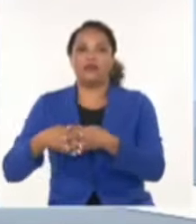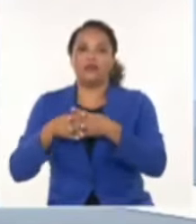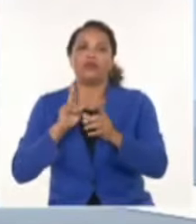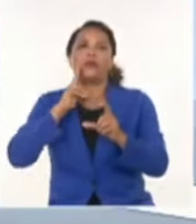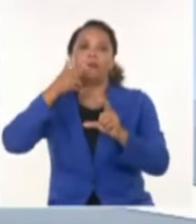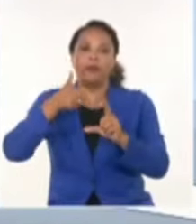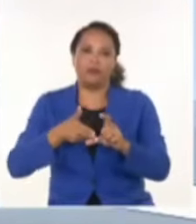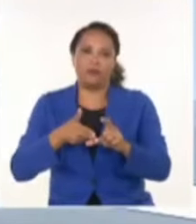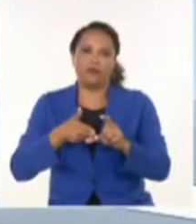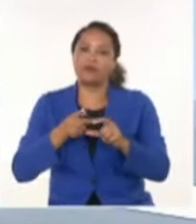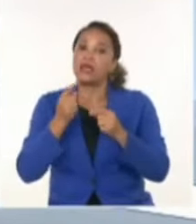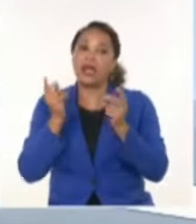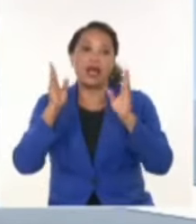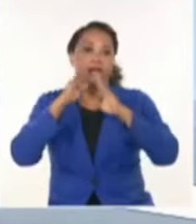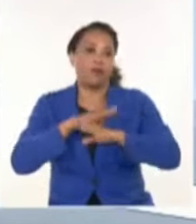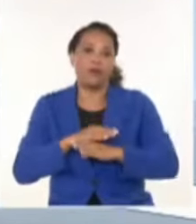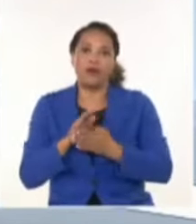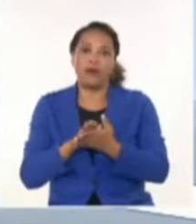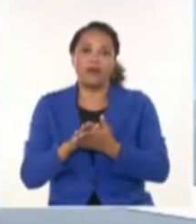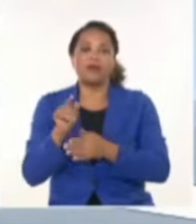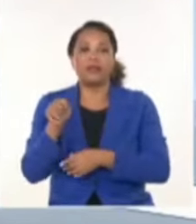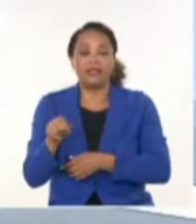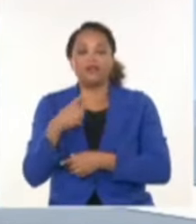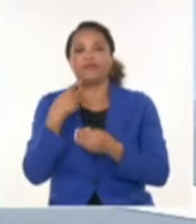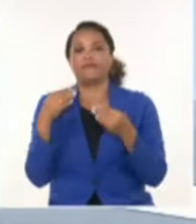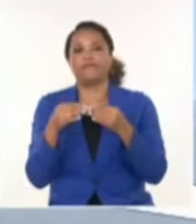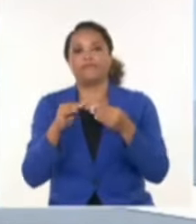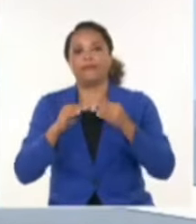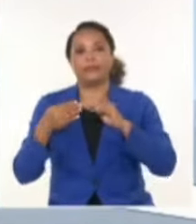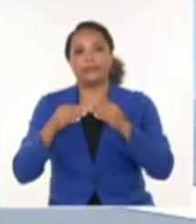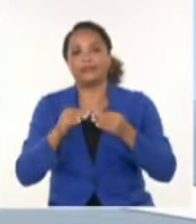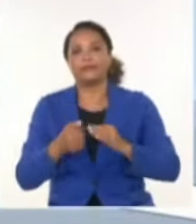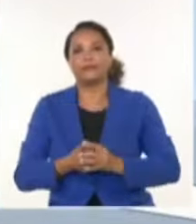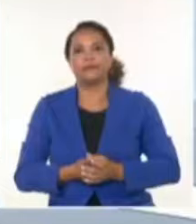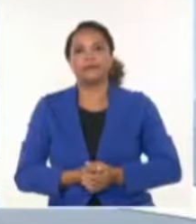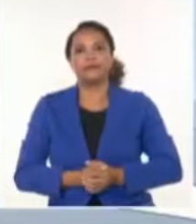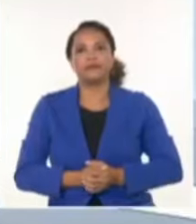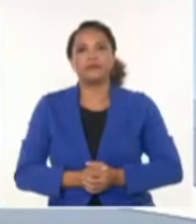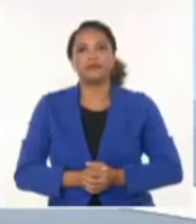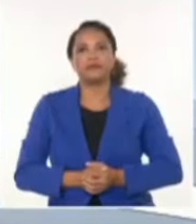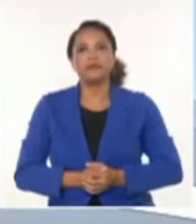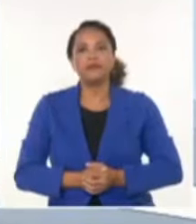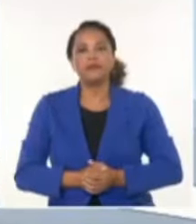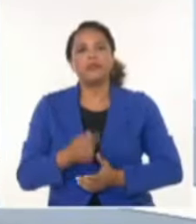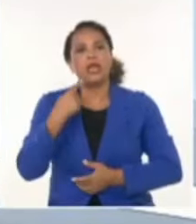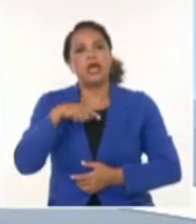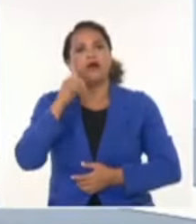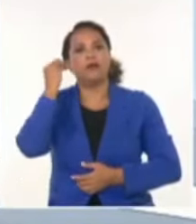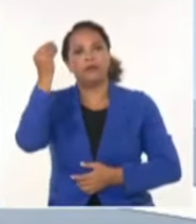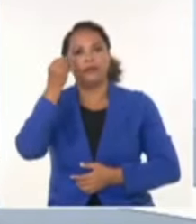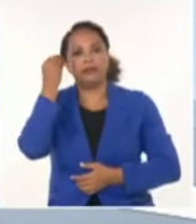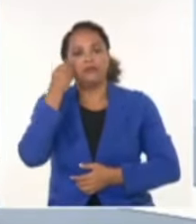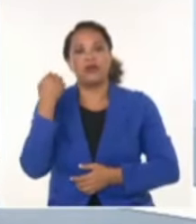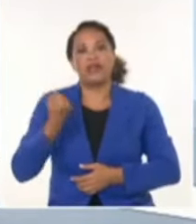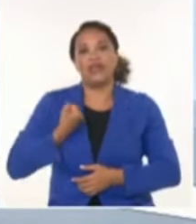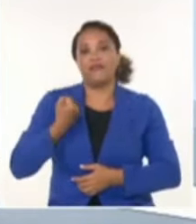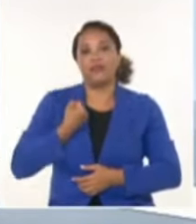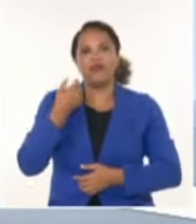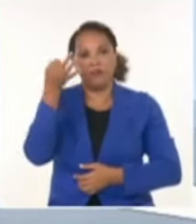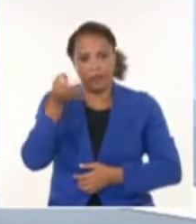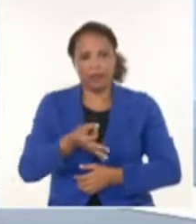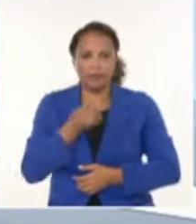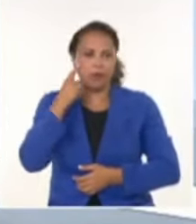ideológico, pero es que no lo es. Es simplemente económico y de dominación. Ahora bien, supongamos que el fraude es real.